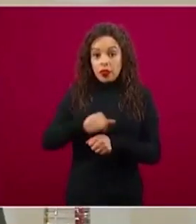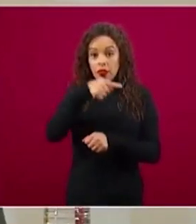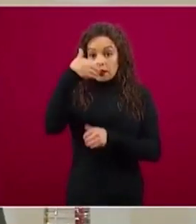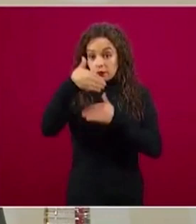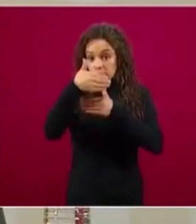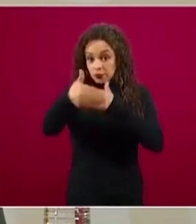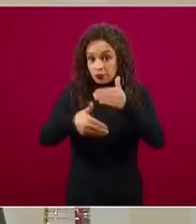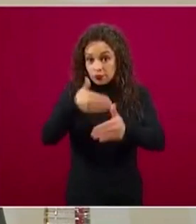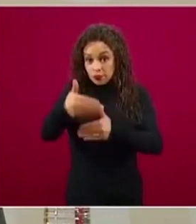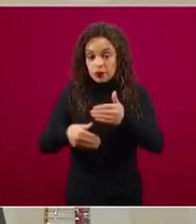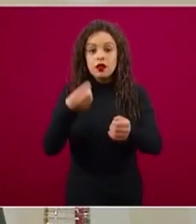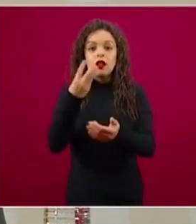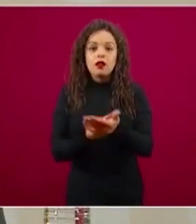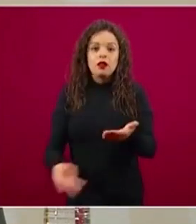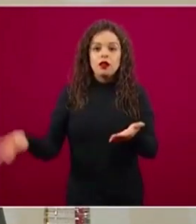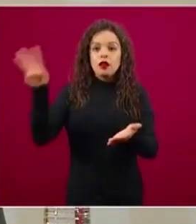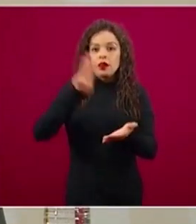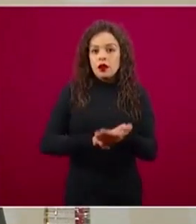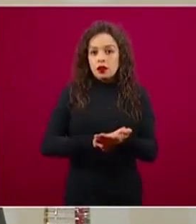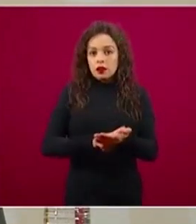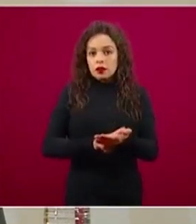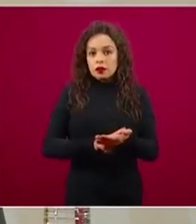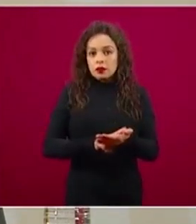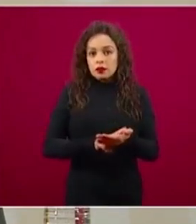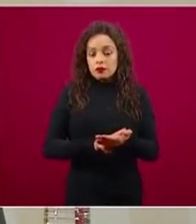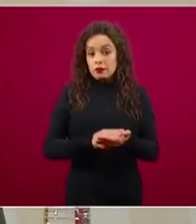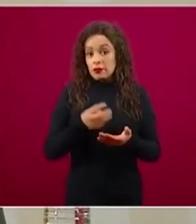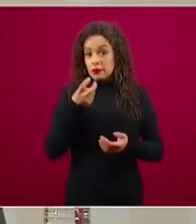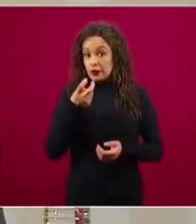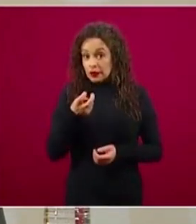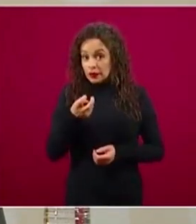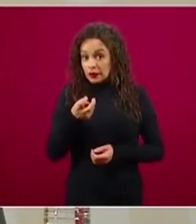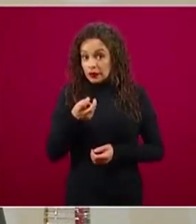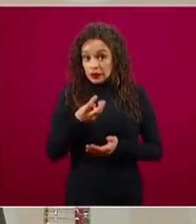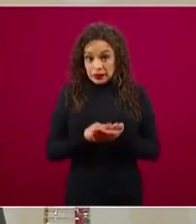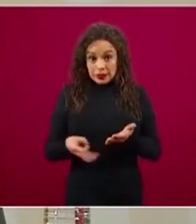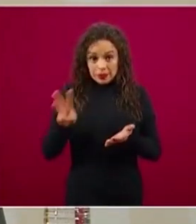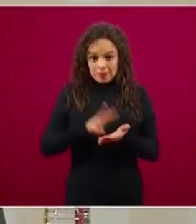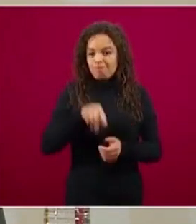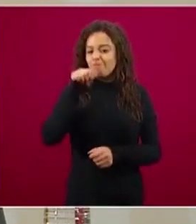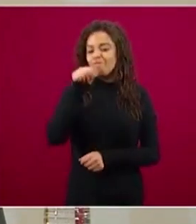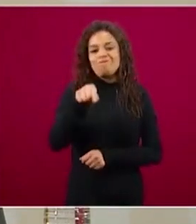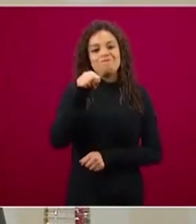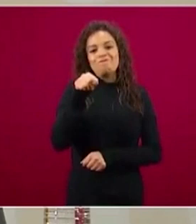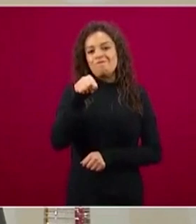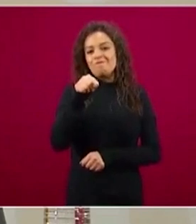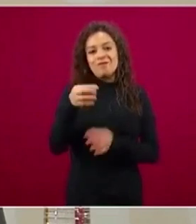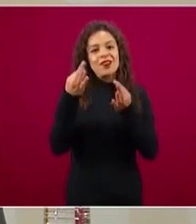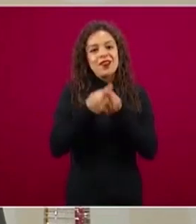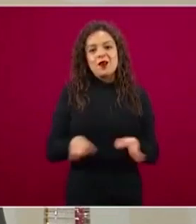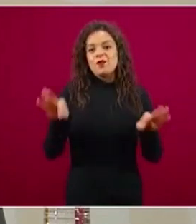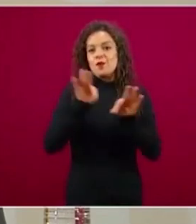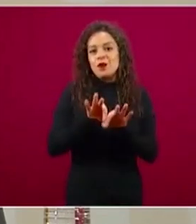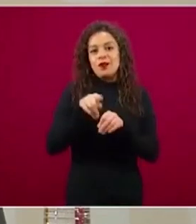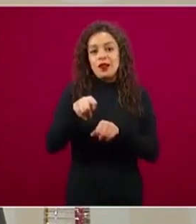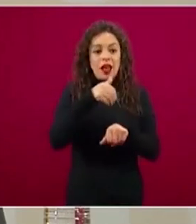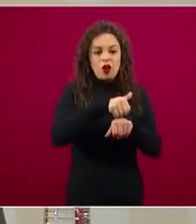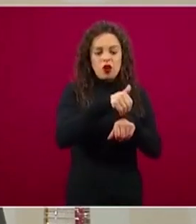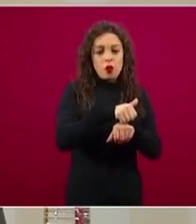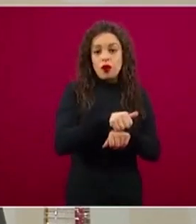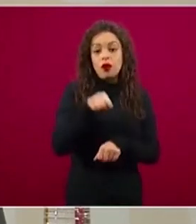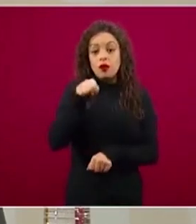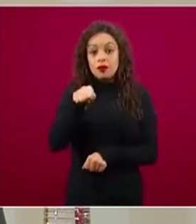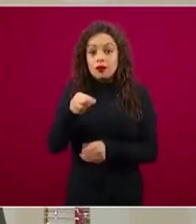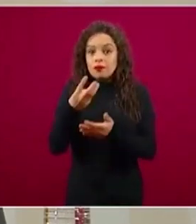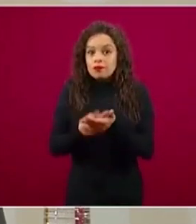Y aunque parezca sorpresivo, triplicar es el punto clave, no el número. Y entonces ese fue el punto de